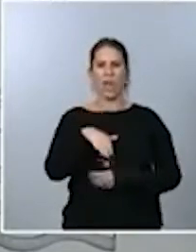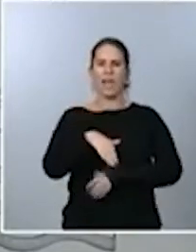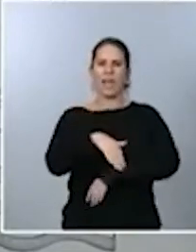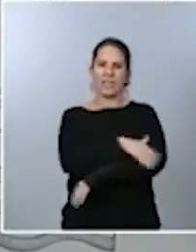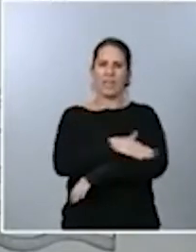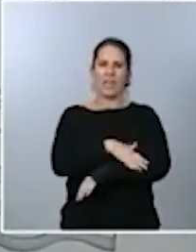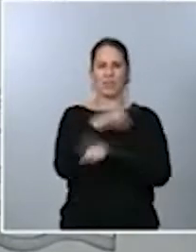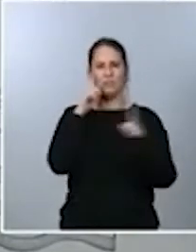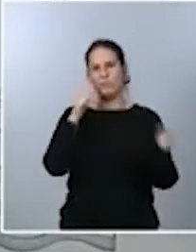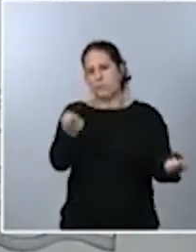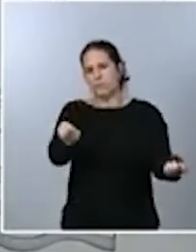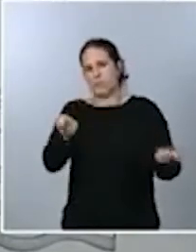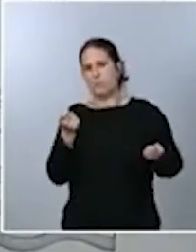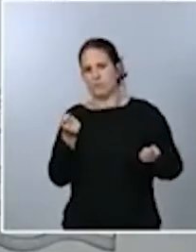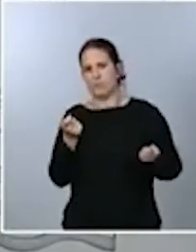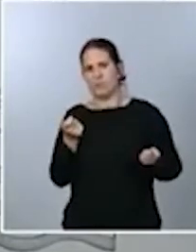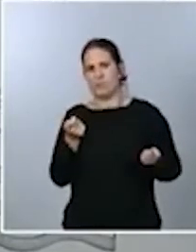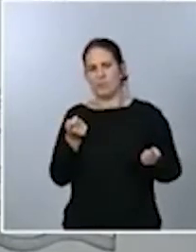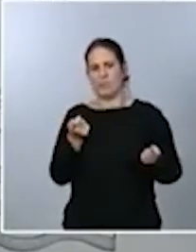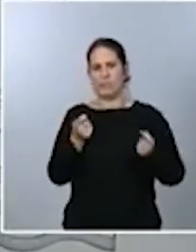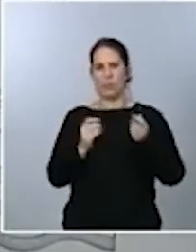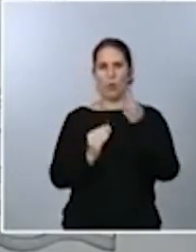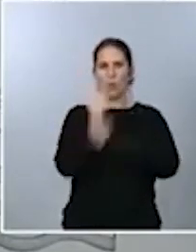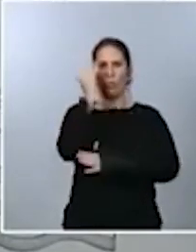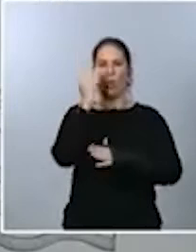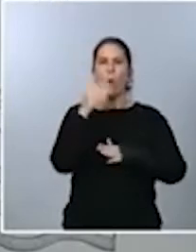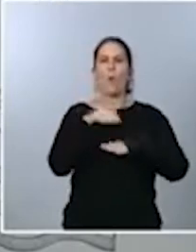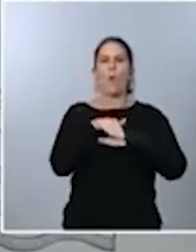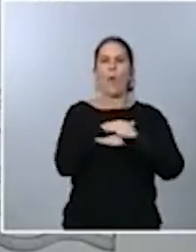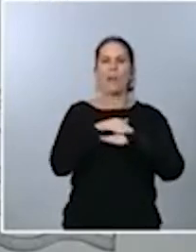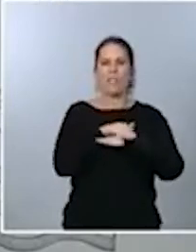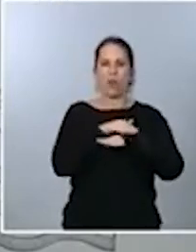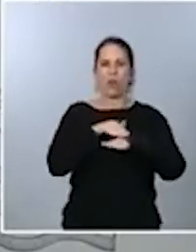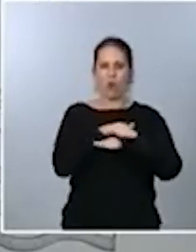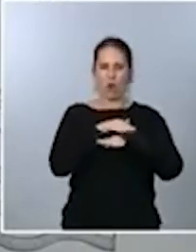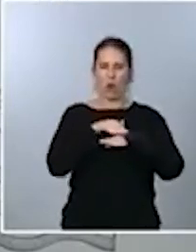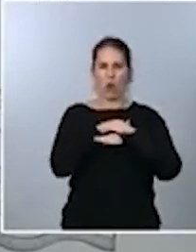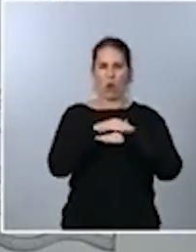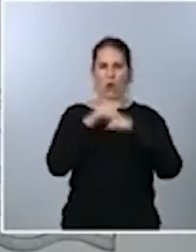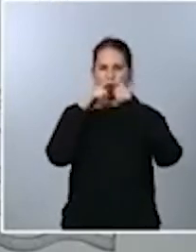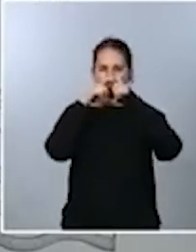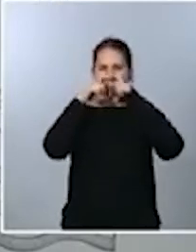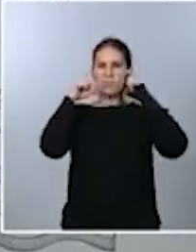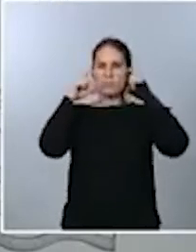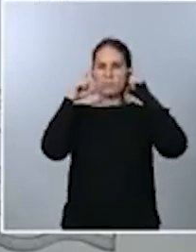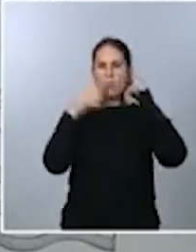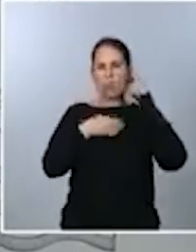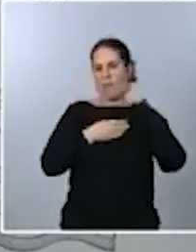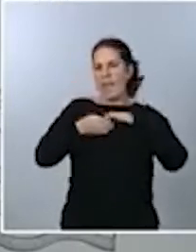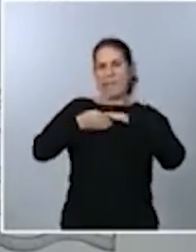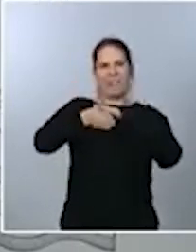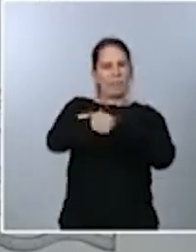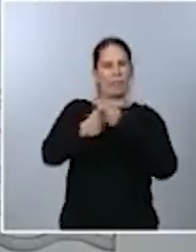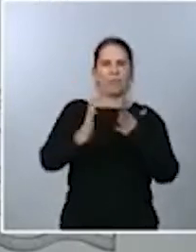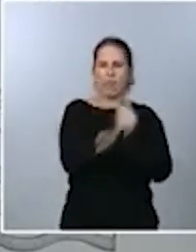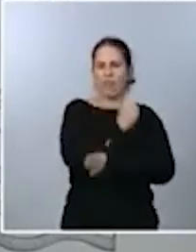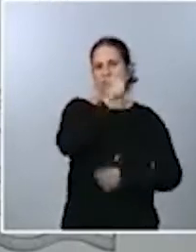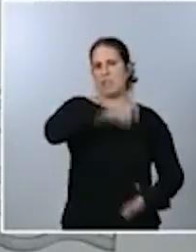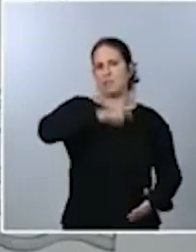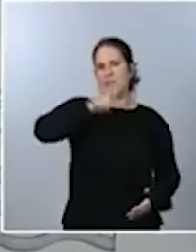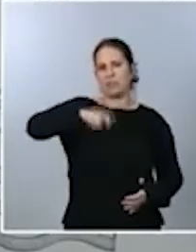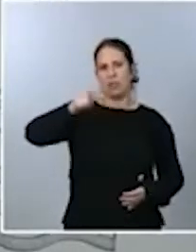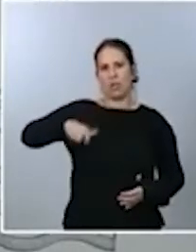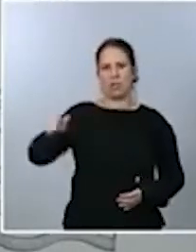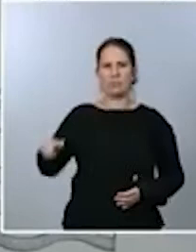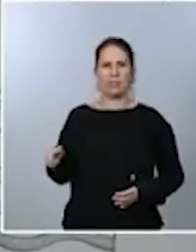este producto, que se ha declarado básico en estos días, pueda ser accesible para todas las personas y que, por tanto, no haya una